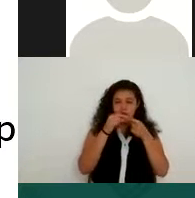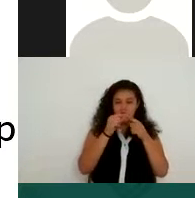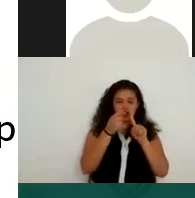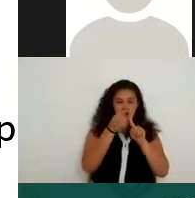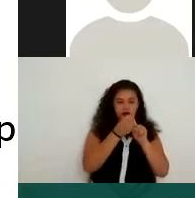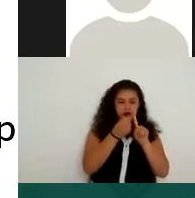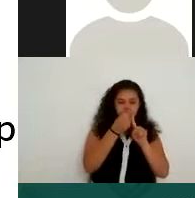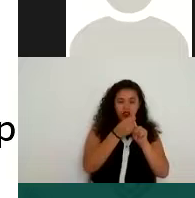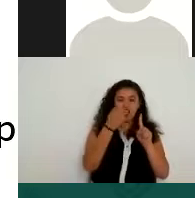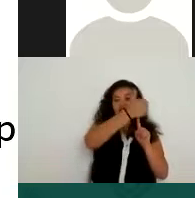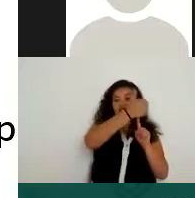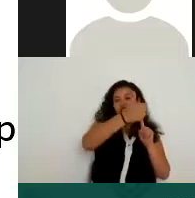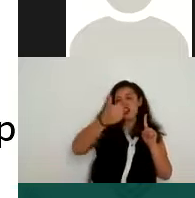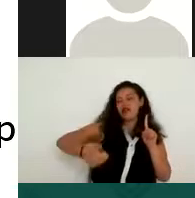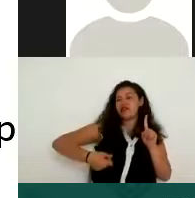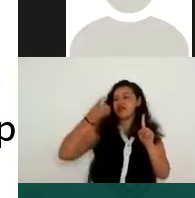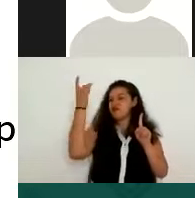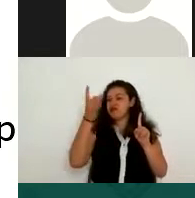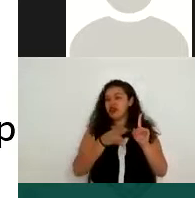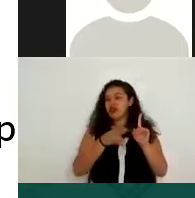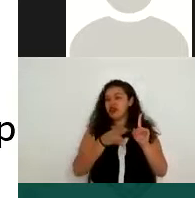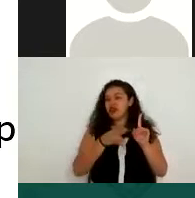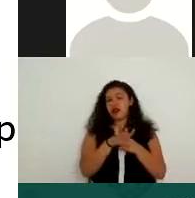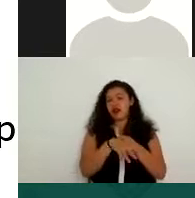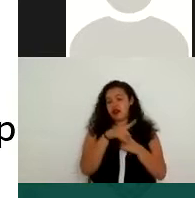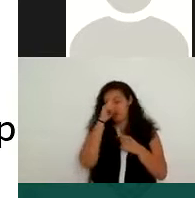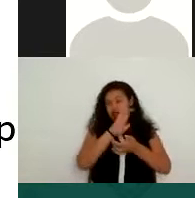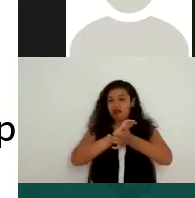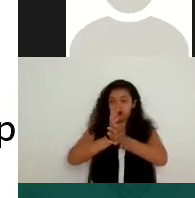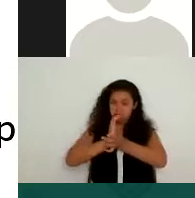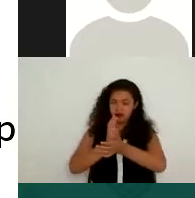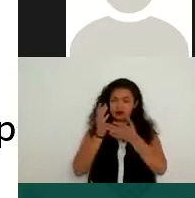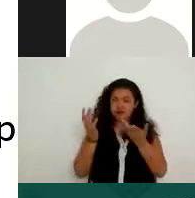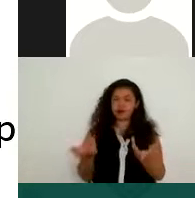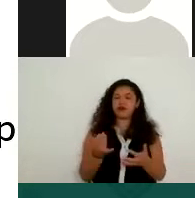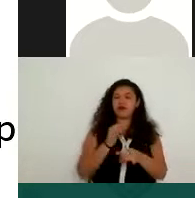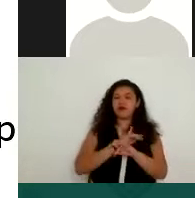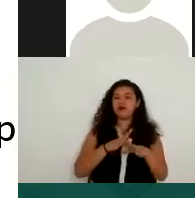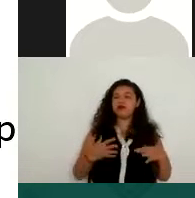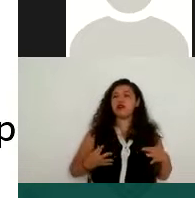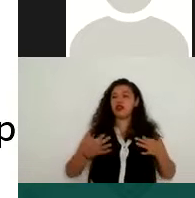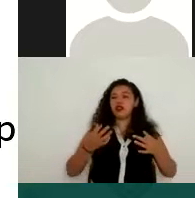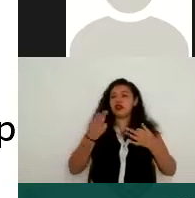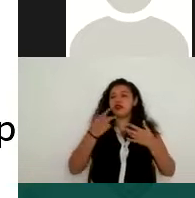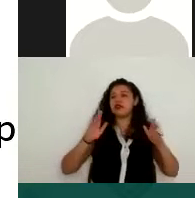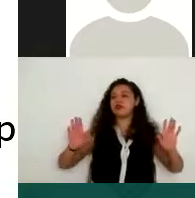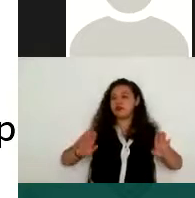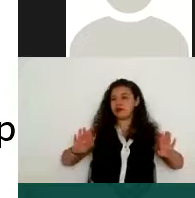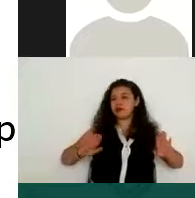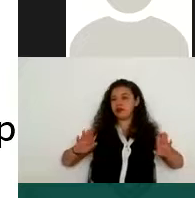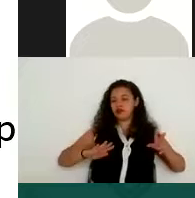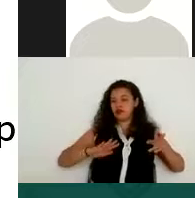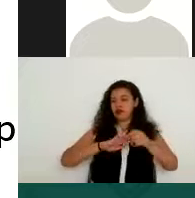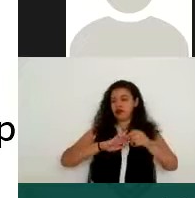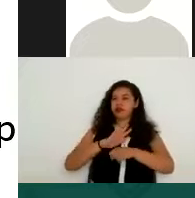indebida puede dar origen a discriminación. Los datos sensibles se caracterizan precisamente porque al nosotros